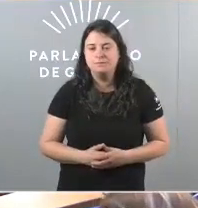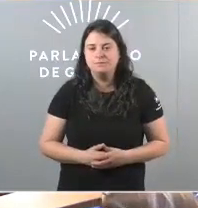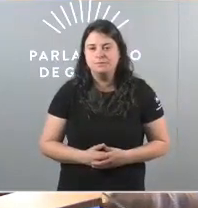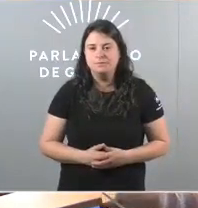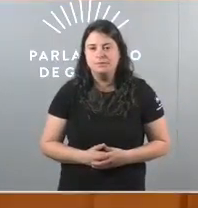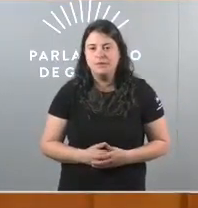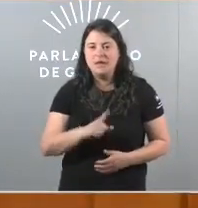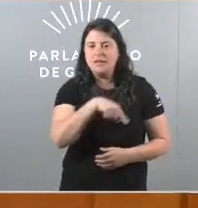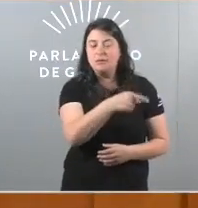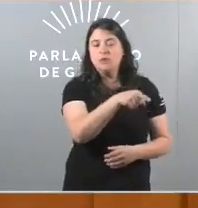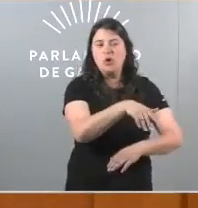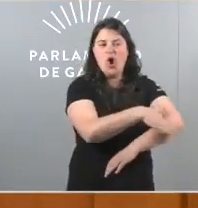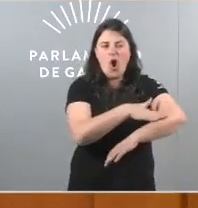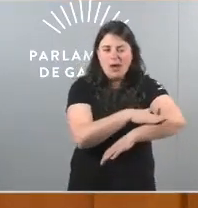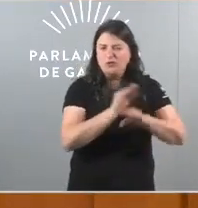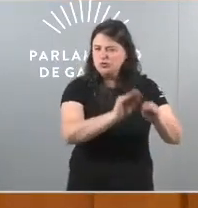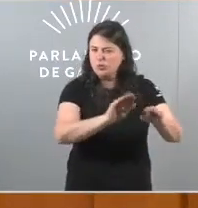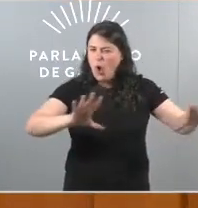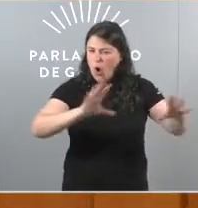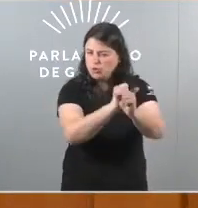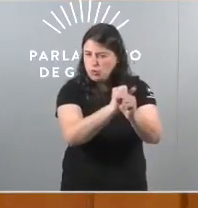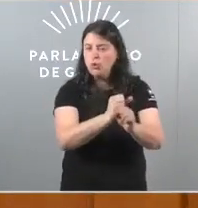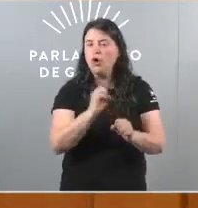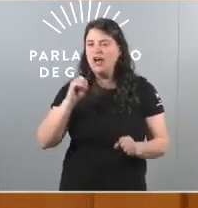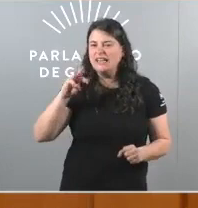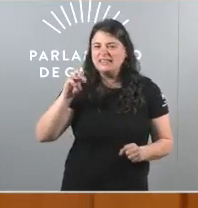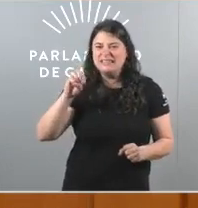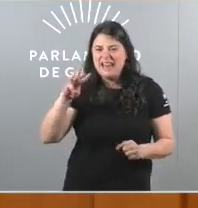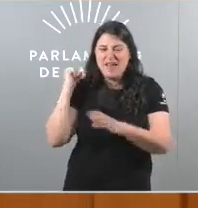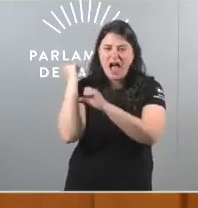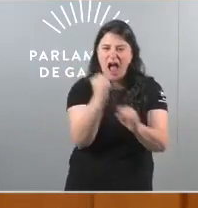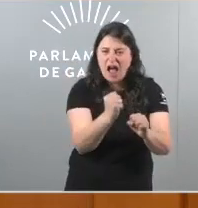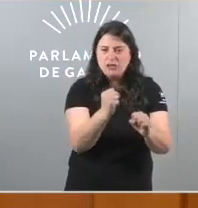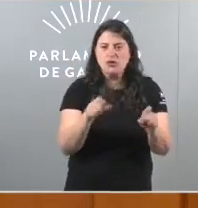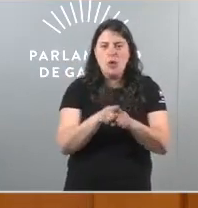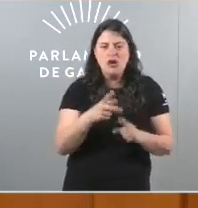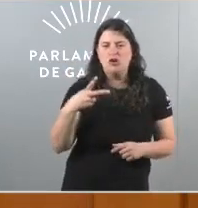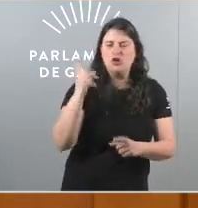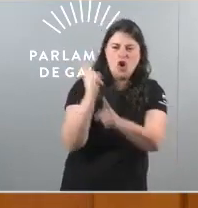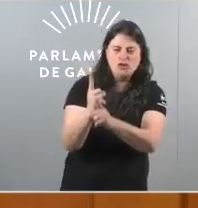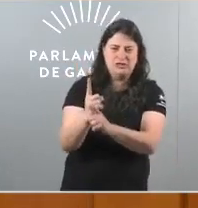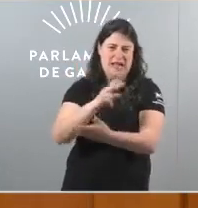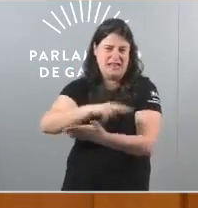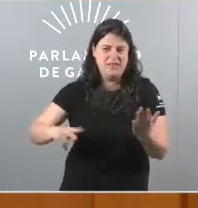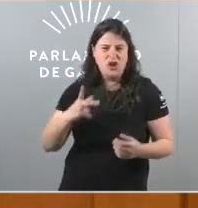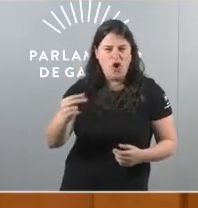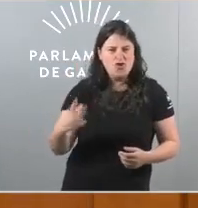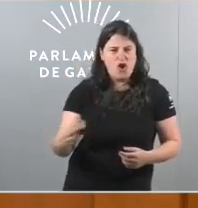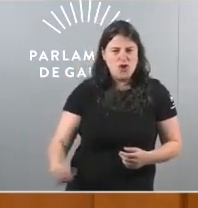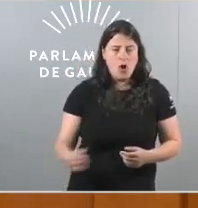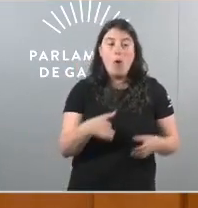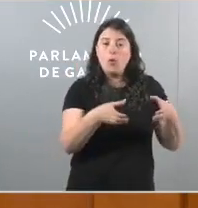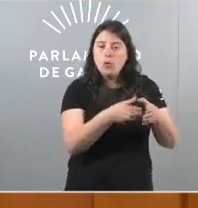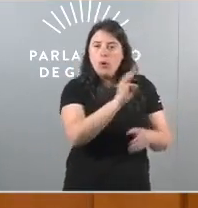acomodouse nun goberno gris que leva trece anos instalado nonón a Galiza porque son vostedes o Partido